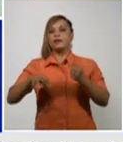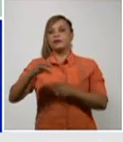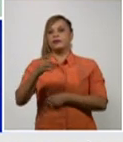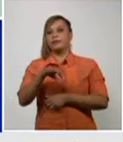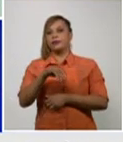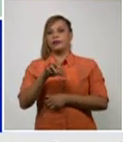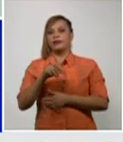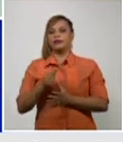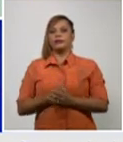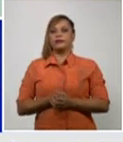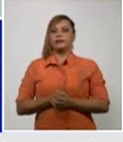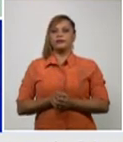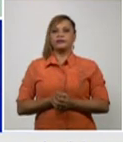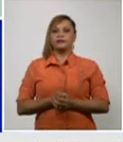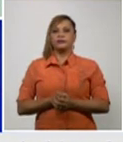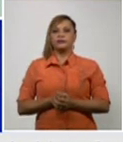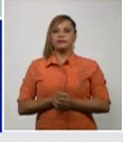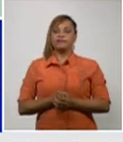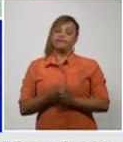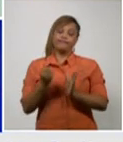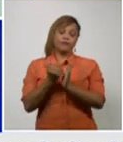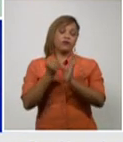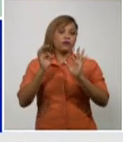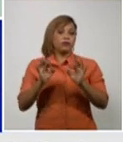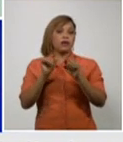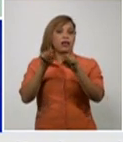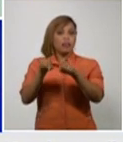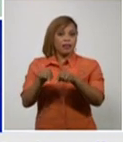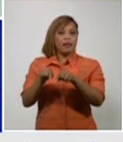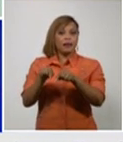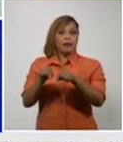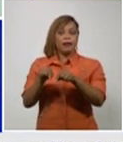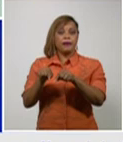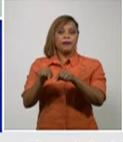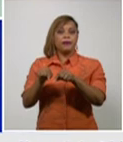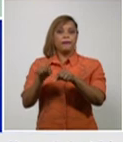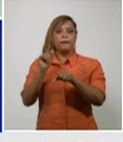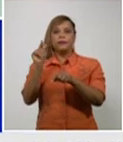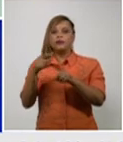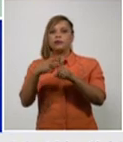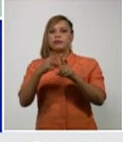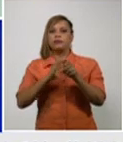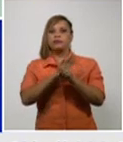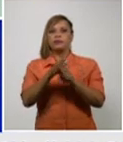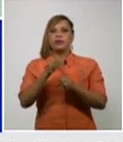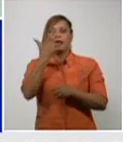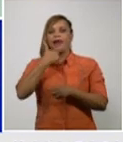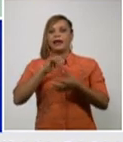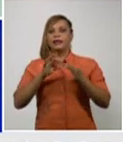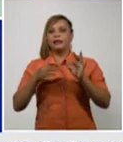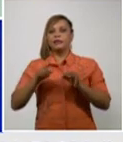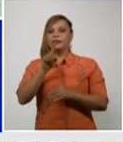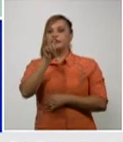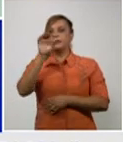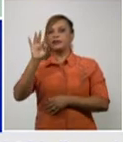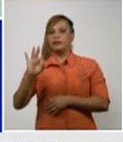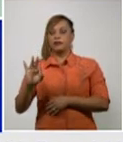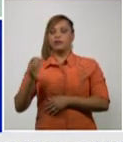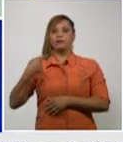o por lo menos diagnostican casos de COVID Artemisa con 18 casos autóctonos ayer